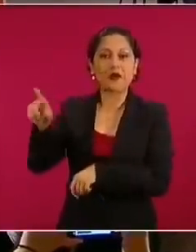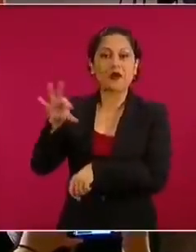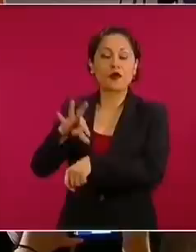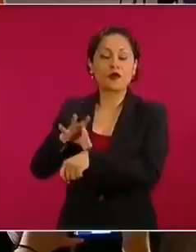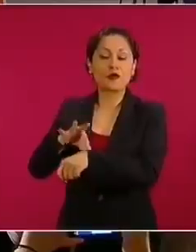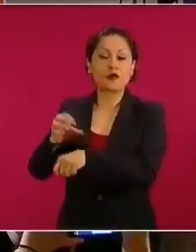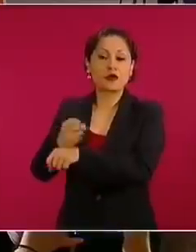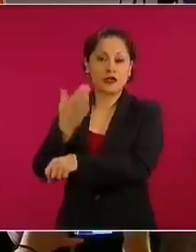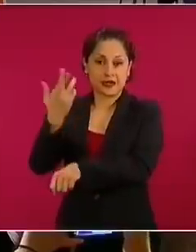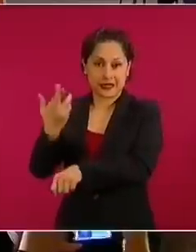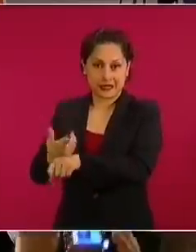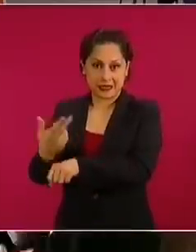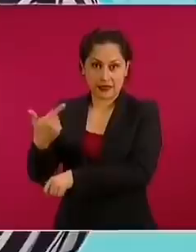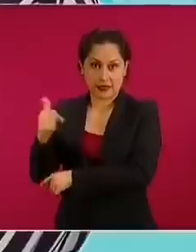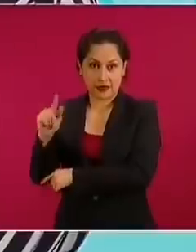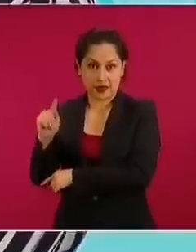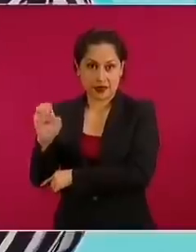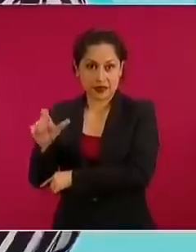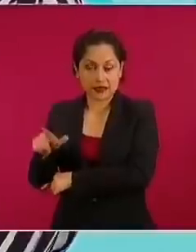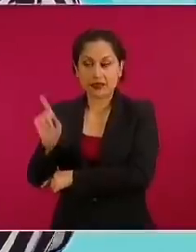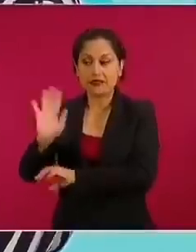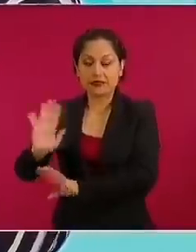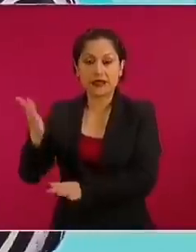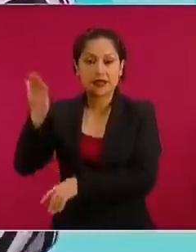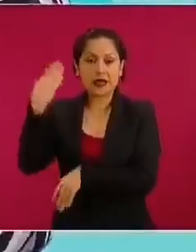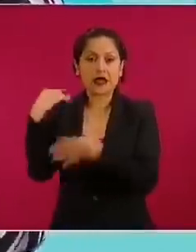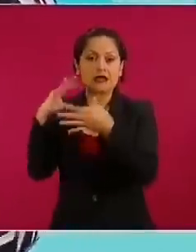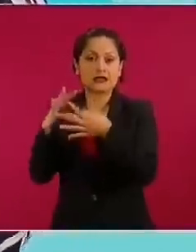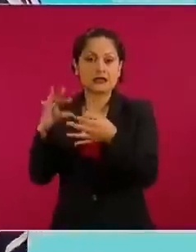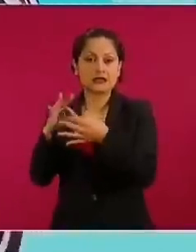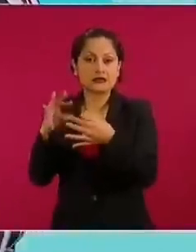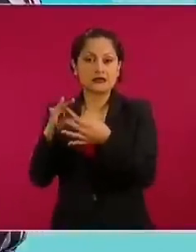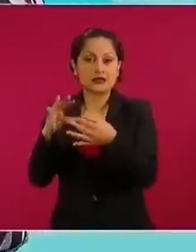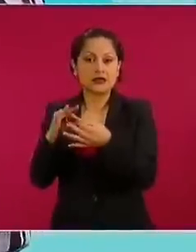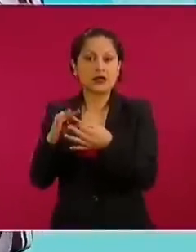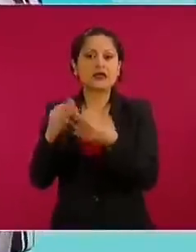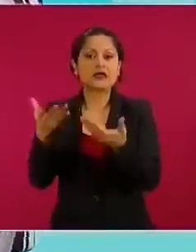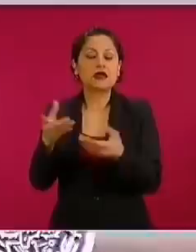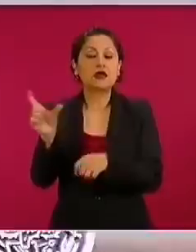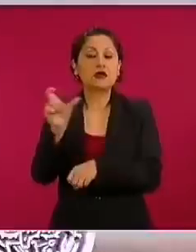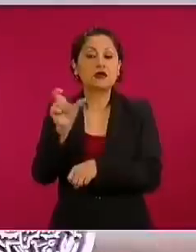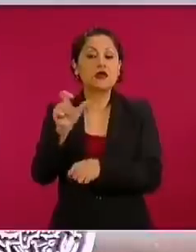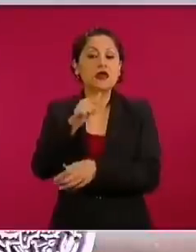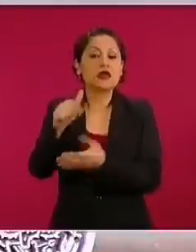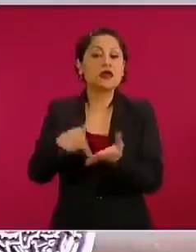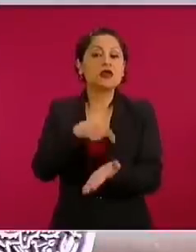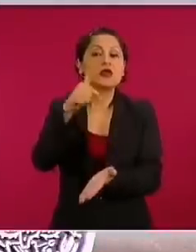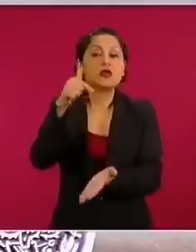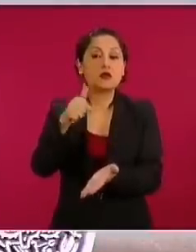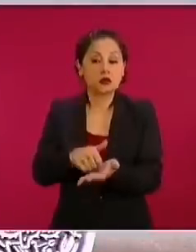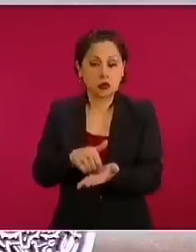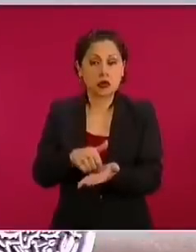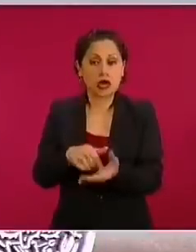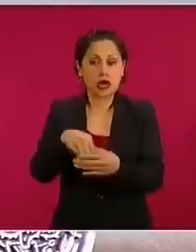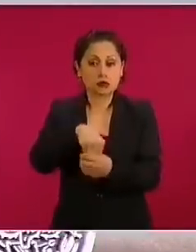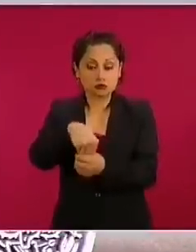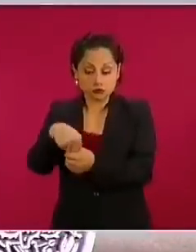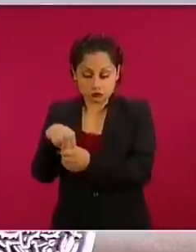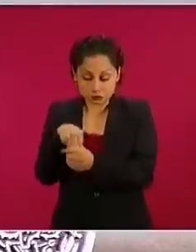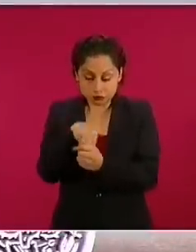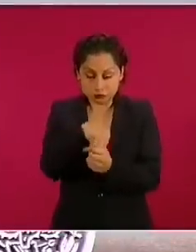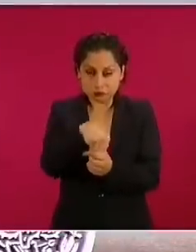enfermedad pega más a donde hay grandes concentraciones urbanas, las zonas